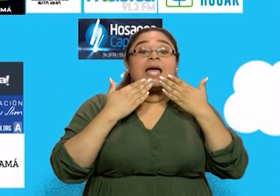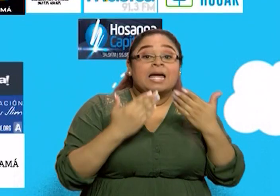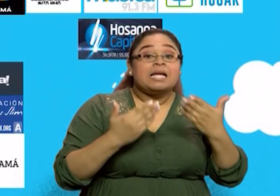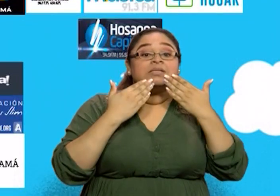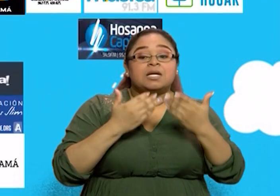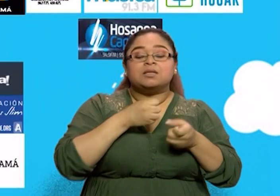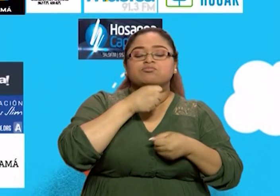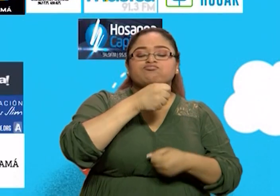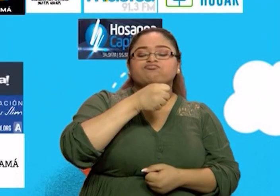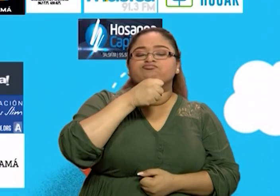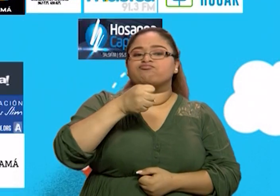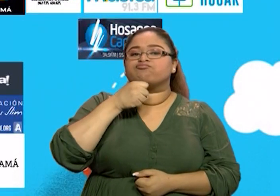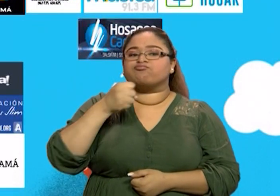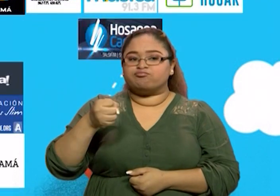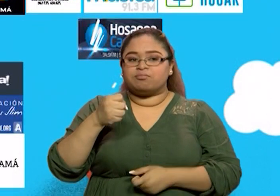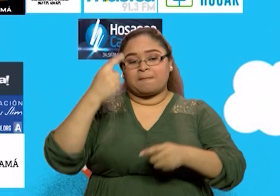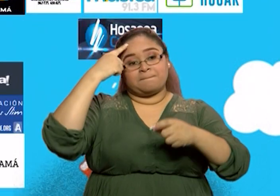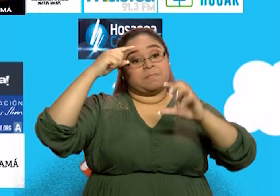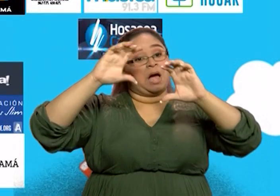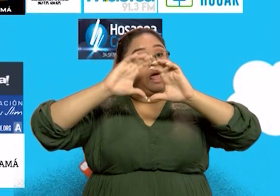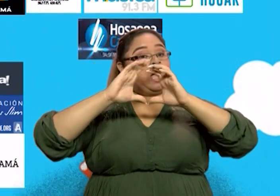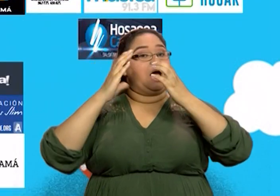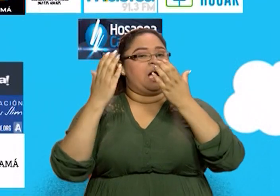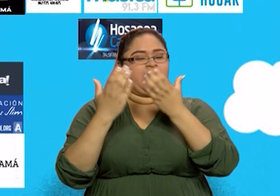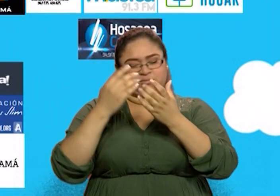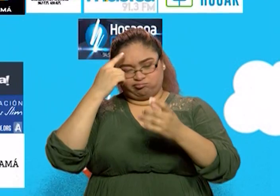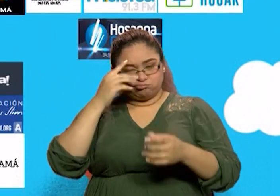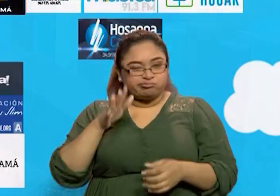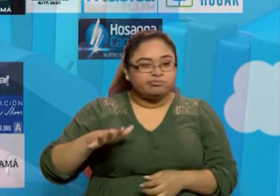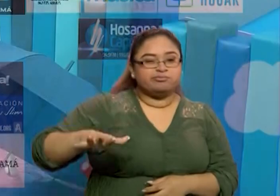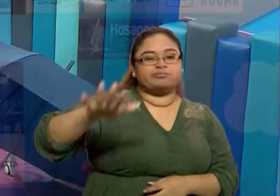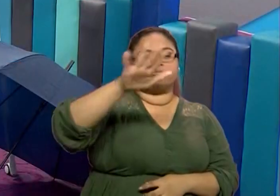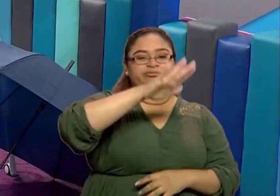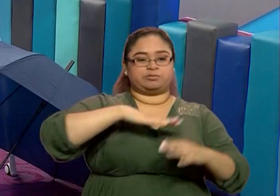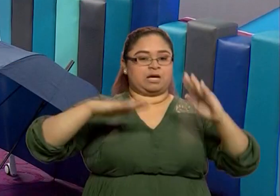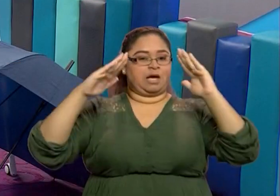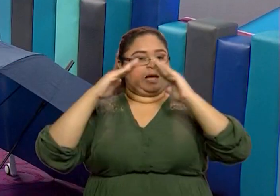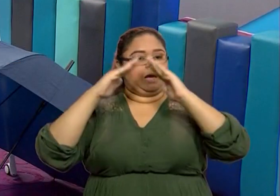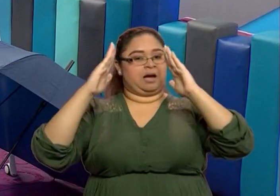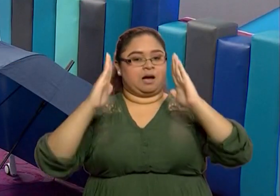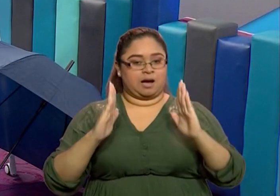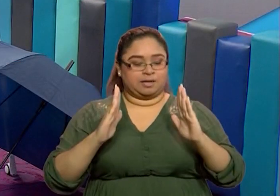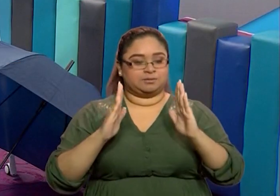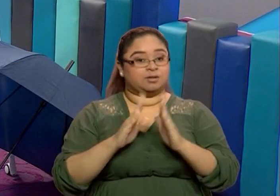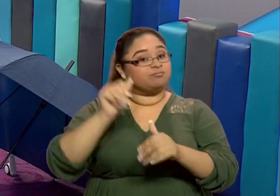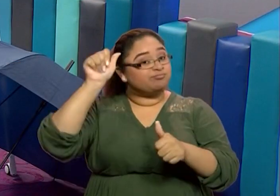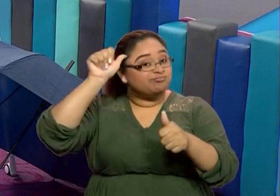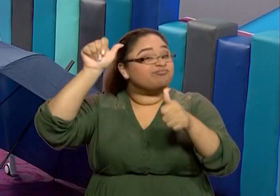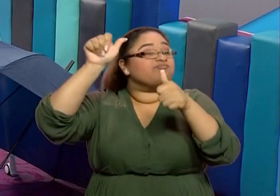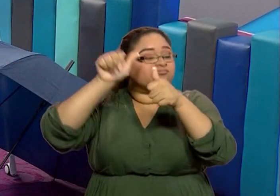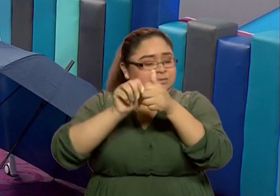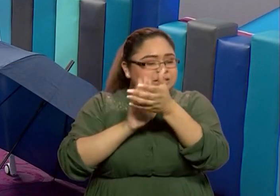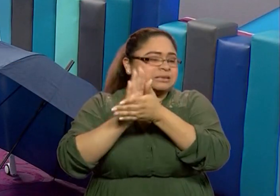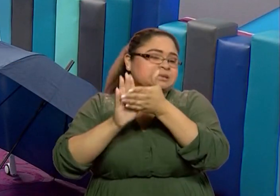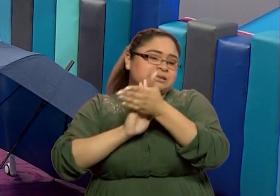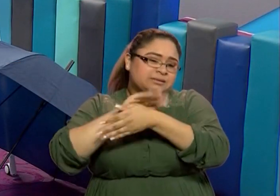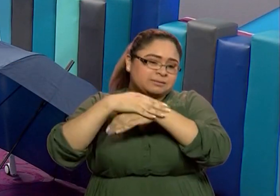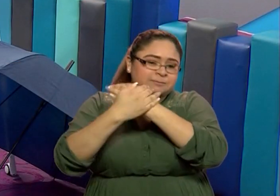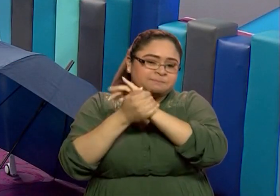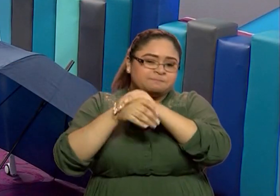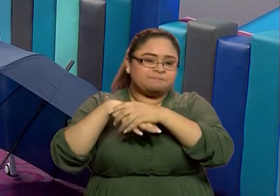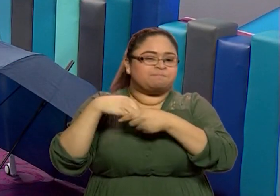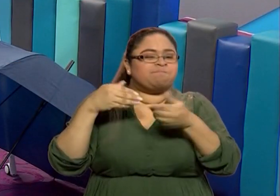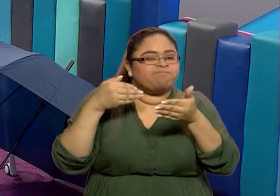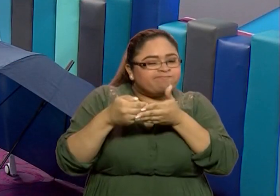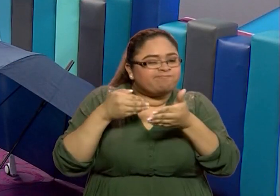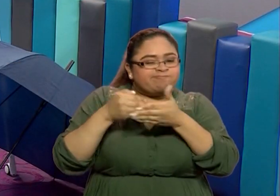posible que esta clase llegue a tus hogares. Recuerda, mi querido científico, lavarte las manos constantemente,